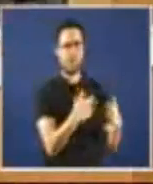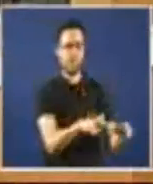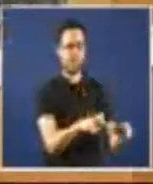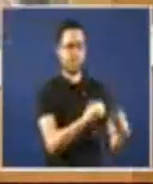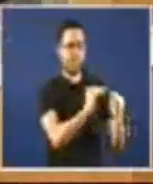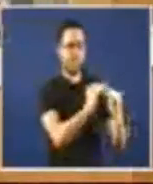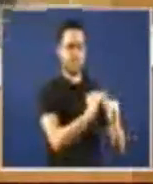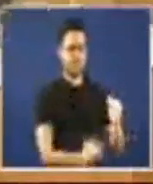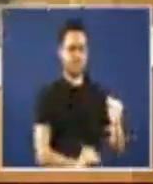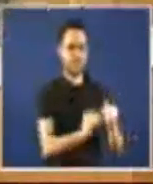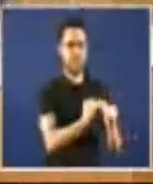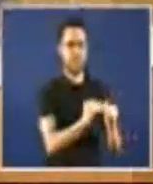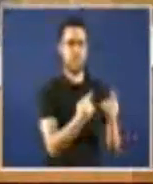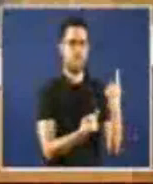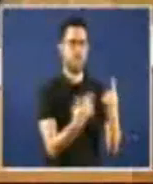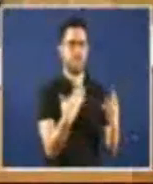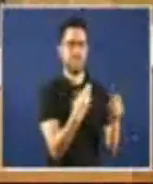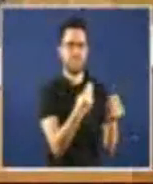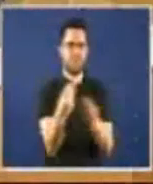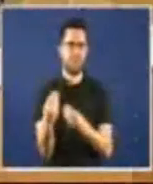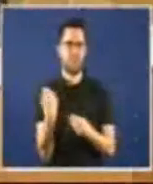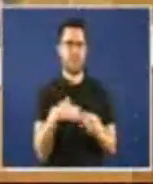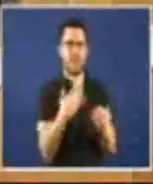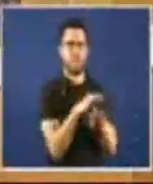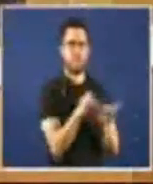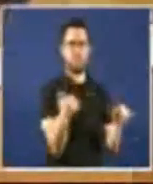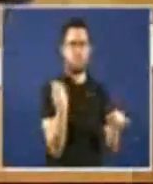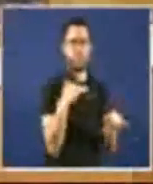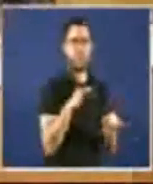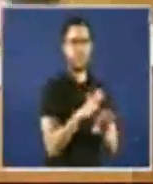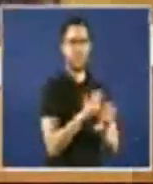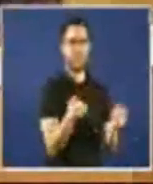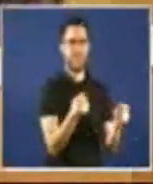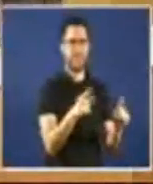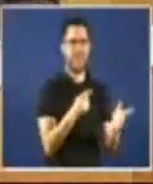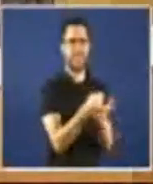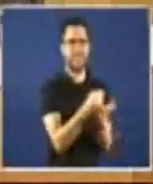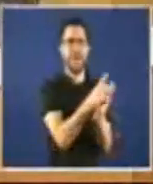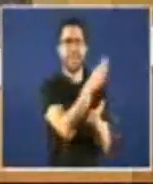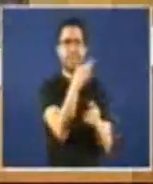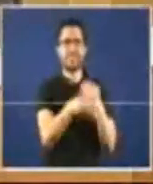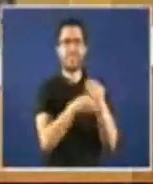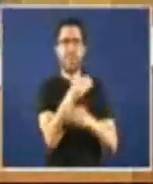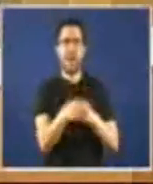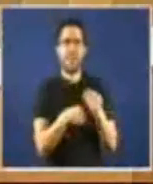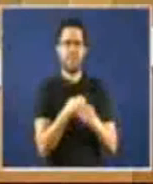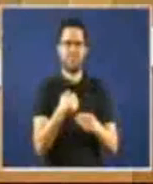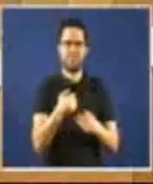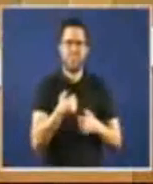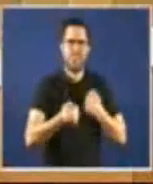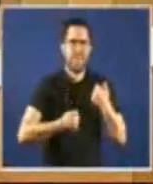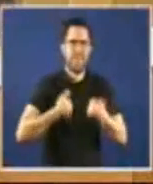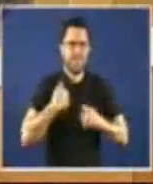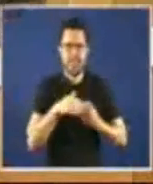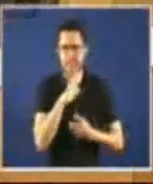atinge a contribuintes que están exentos por o seu baixo nivel de ingreso e ademais faise cometendo unha atrapallada no plano técnico xurídico que terá que